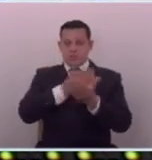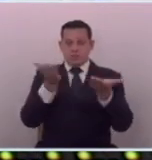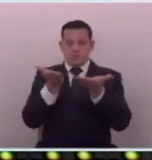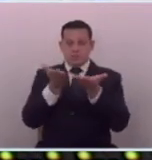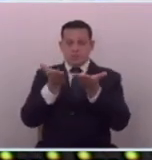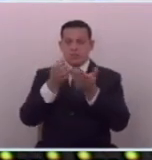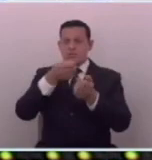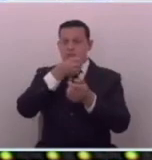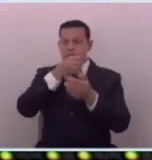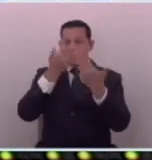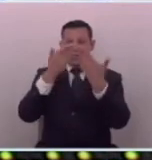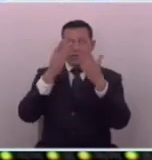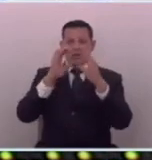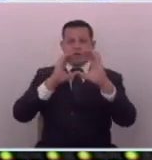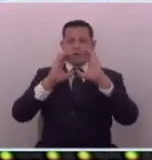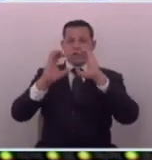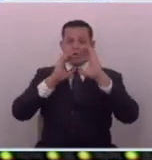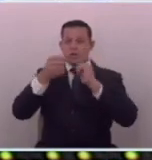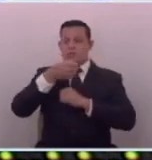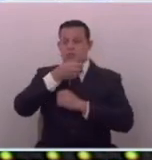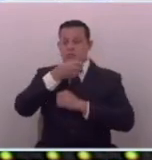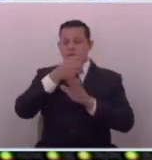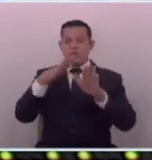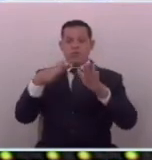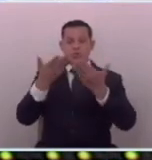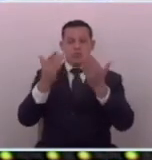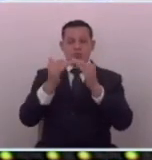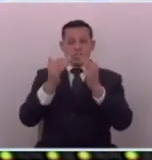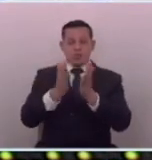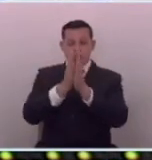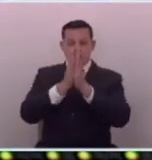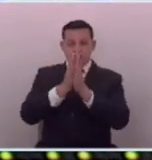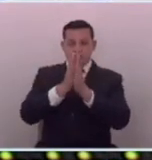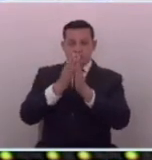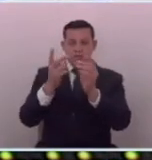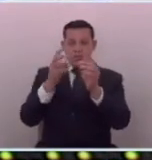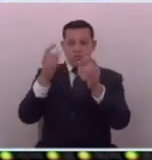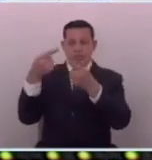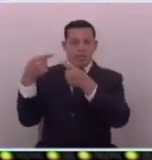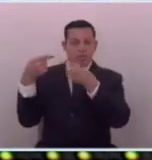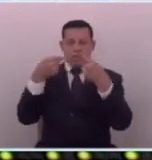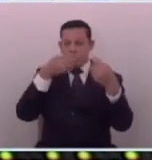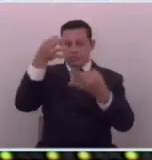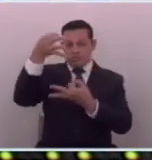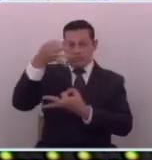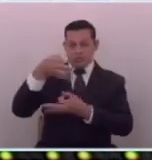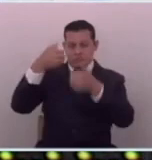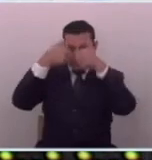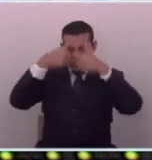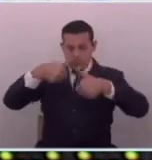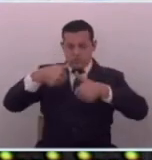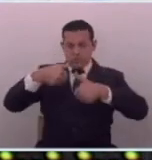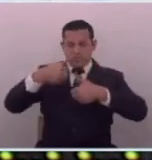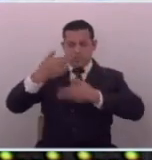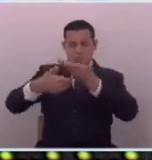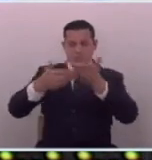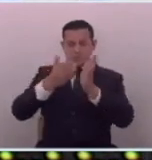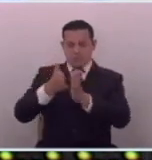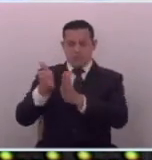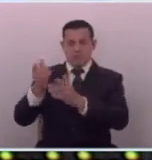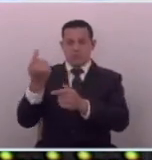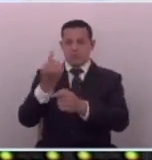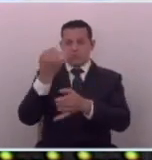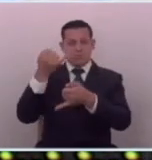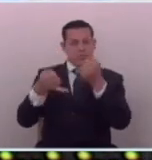contenido a través de los diferentes medios de comunicación, por lo que además solicito que esta pieza de correspondencia oportunamente se aprueba con dispensa de trámites.